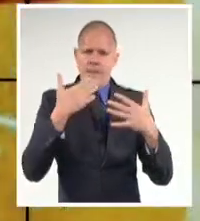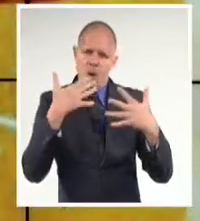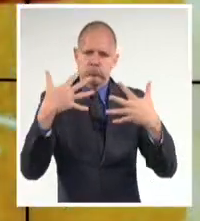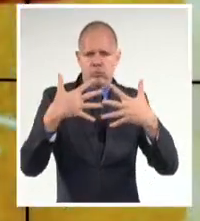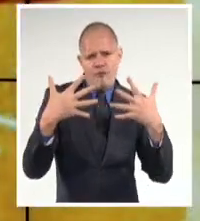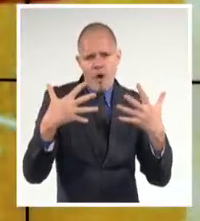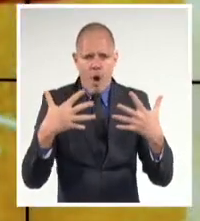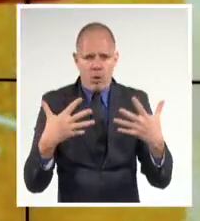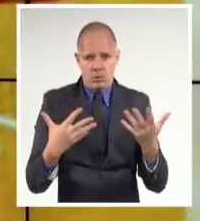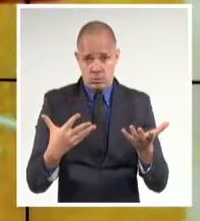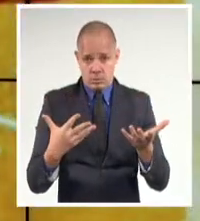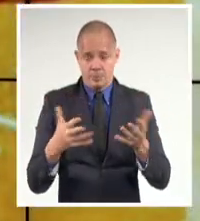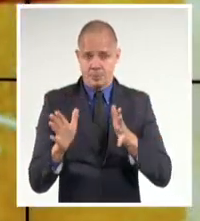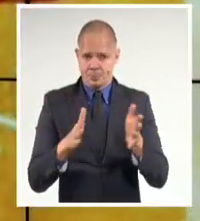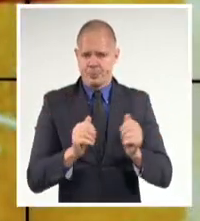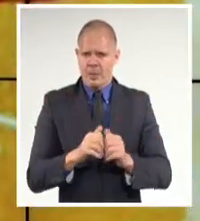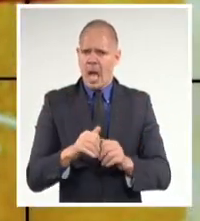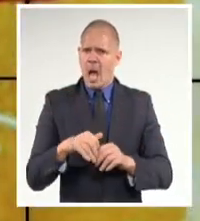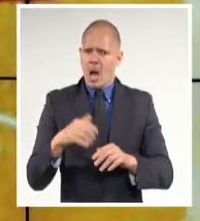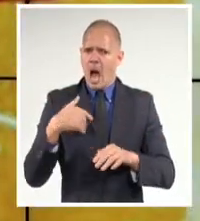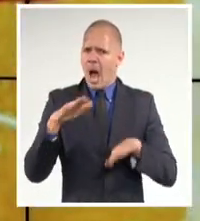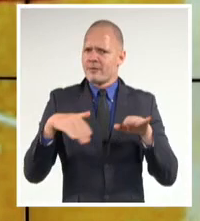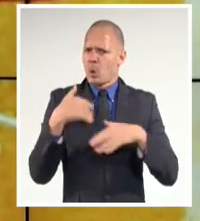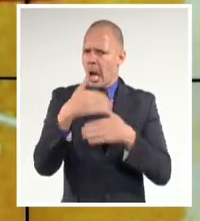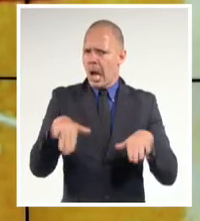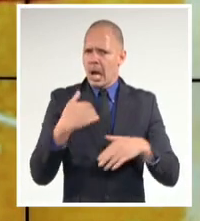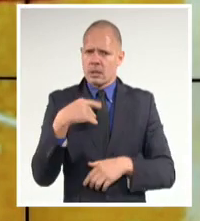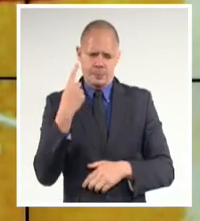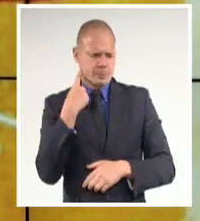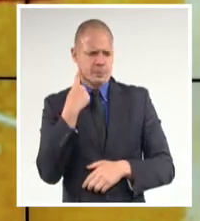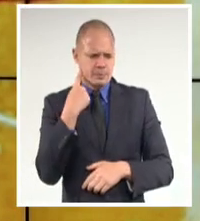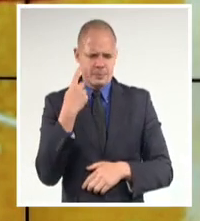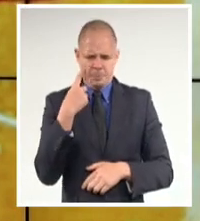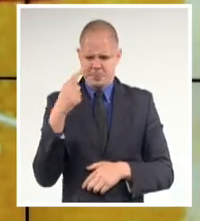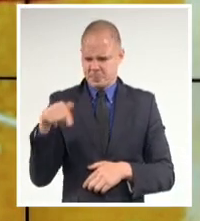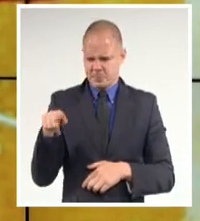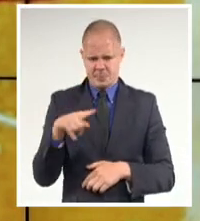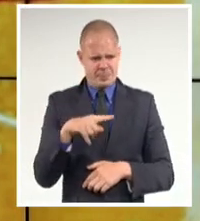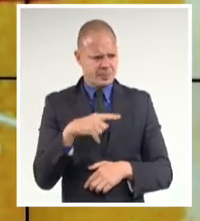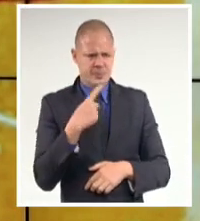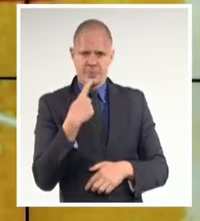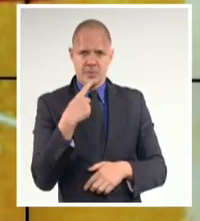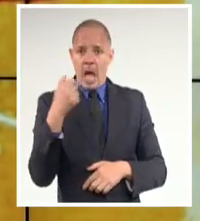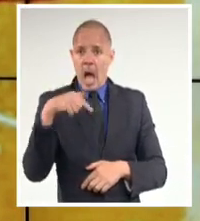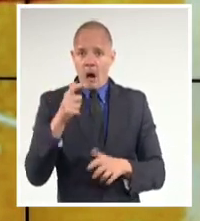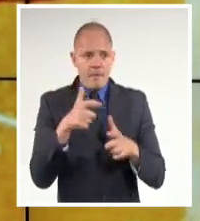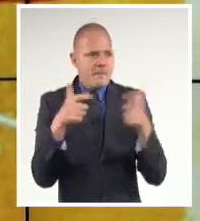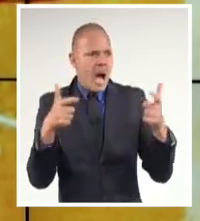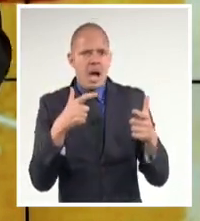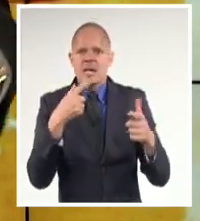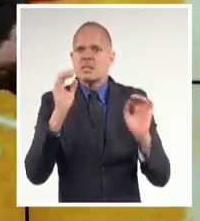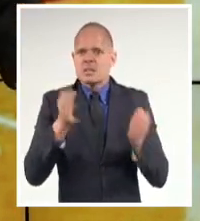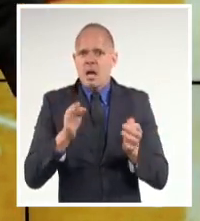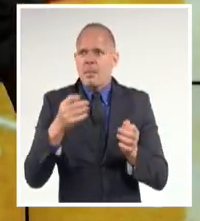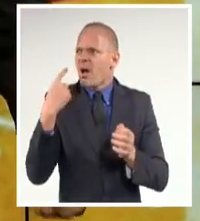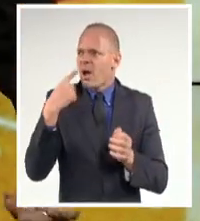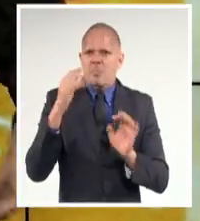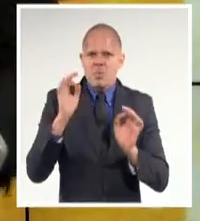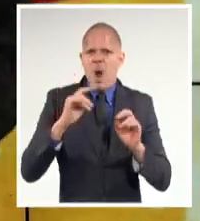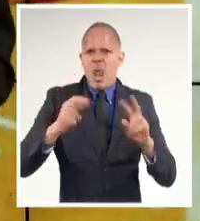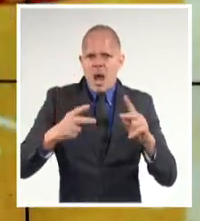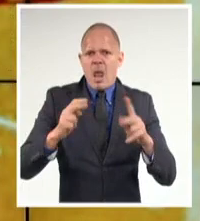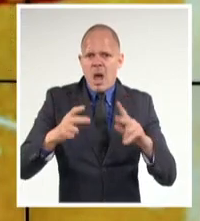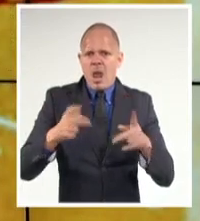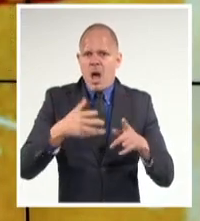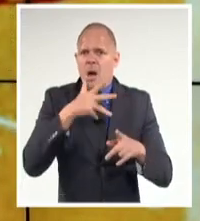escuchado no pocos comentarios en diversos sitios señalando que ahora sobre esto se habla más que nunca, como si se quisiera imponer el